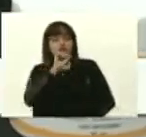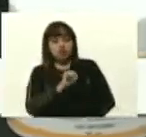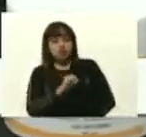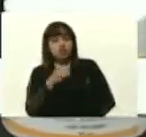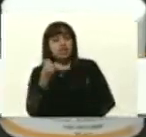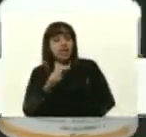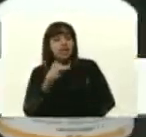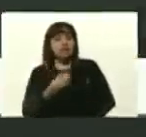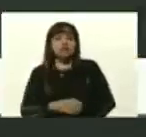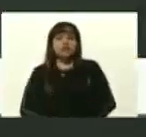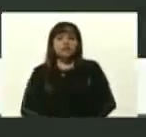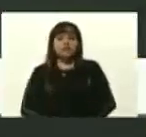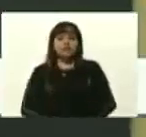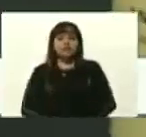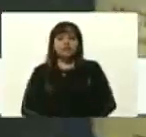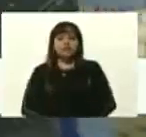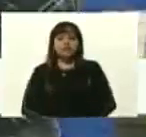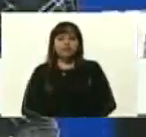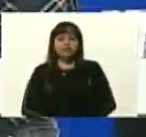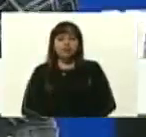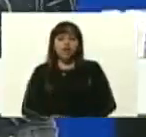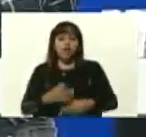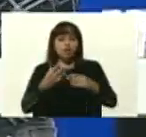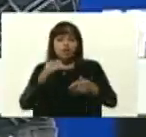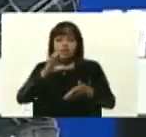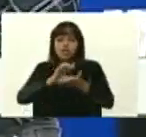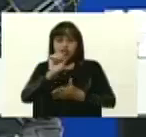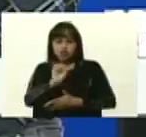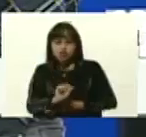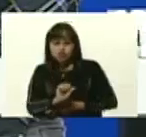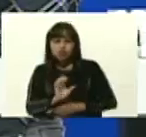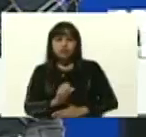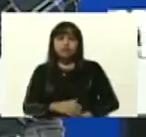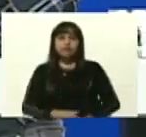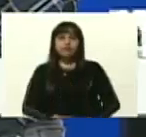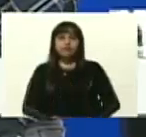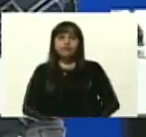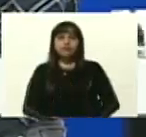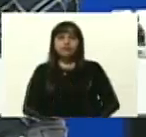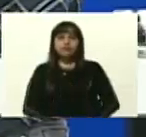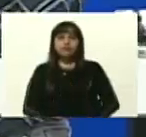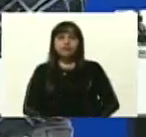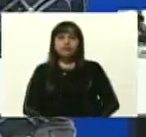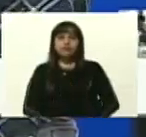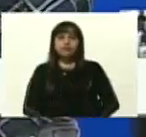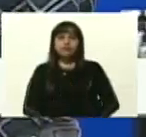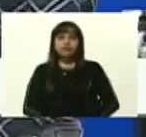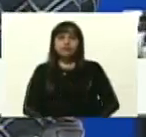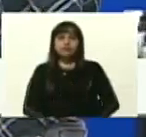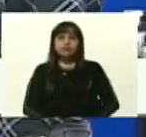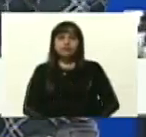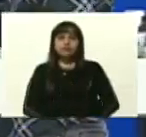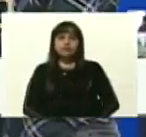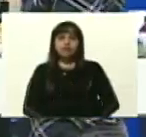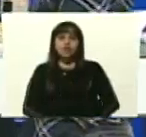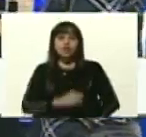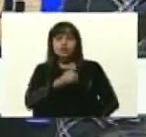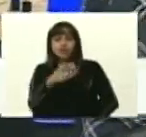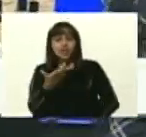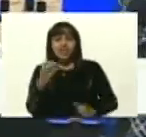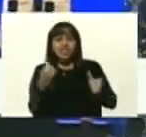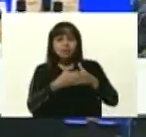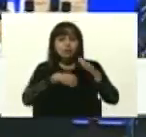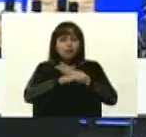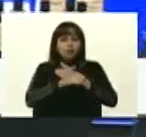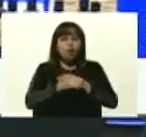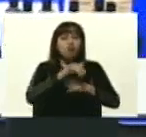sur? ¿De Nápoles? No, del centro sur, un poquito más adentro en la ¿Tú eres del Nápoles o del Roma? ¿Del Juventus? De la Juventus. De la Juventus.